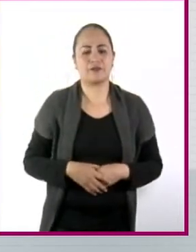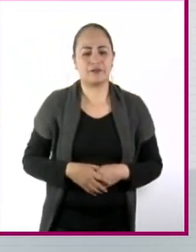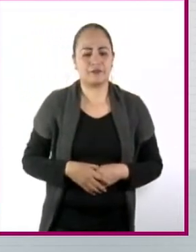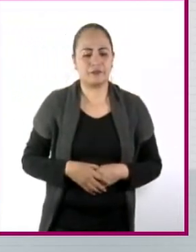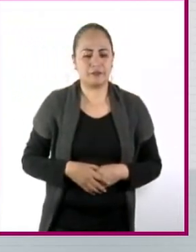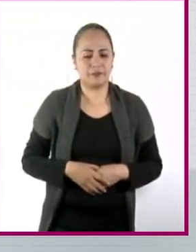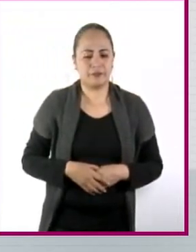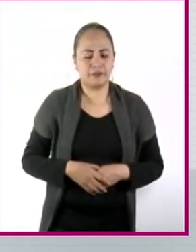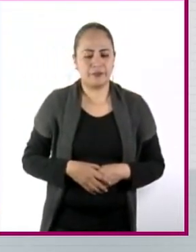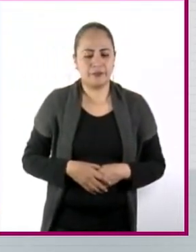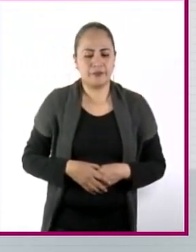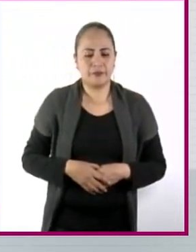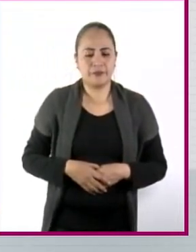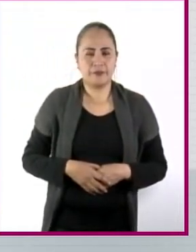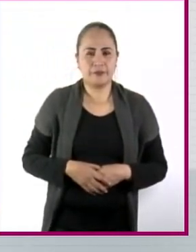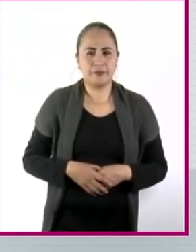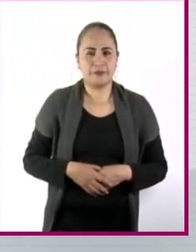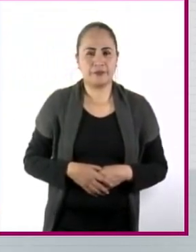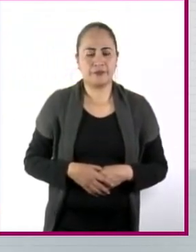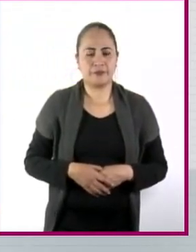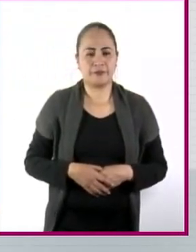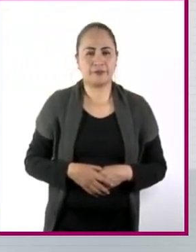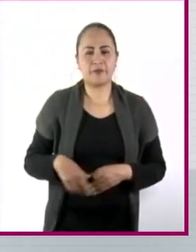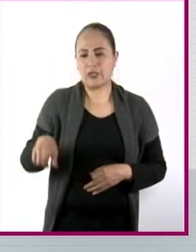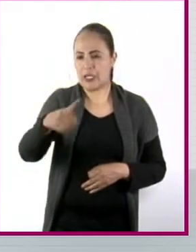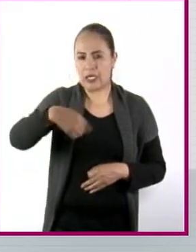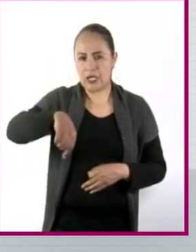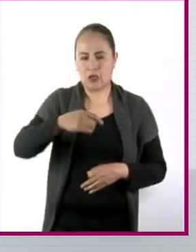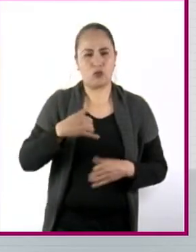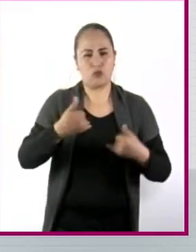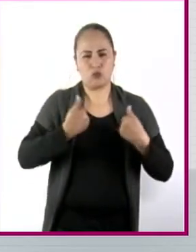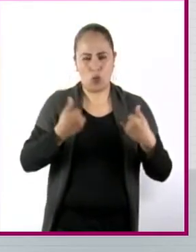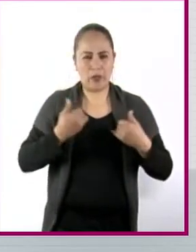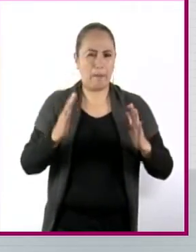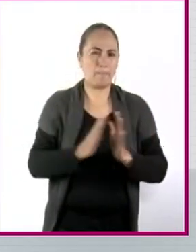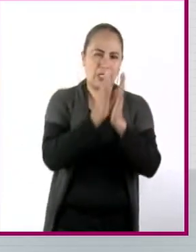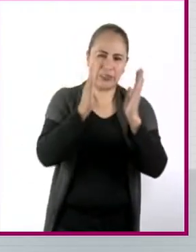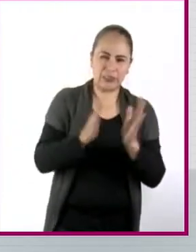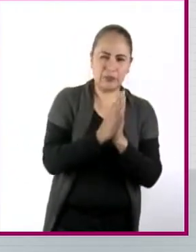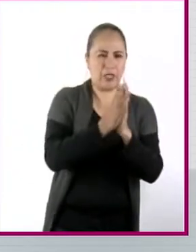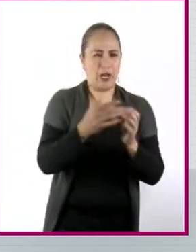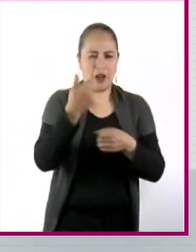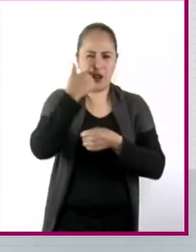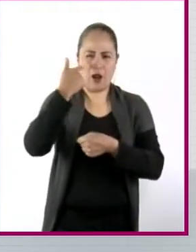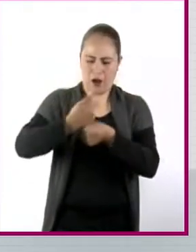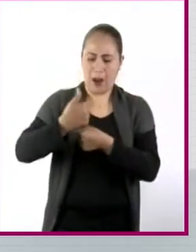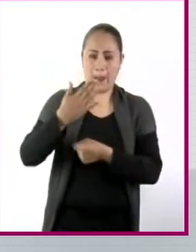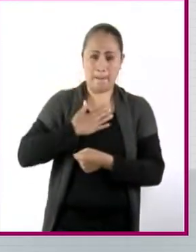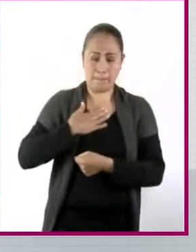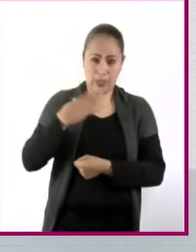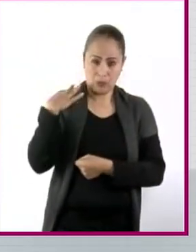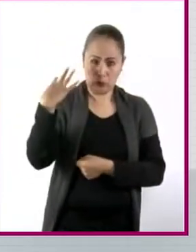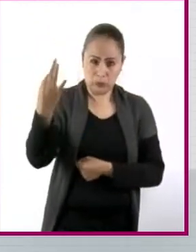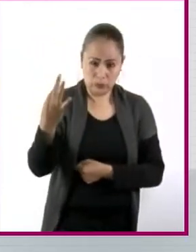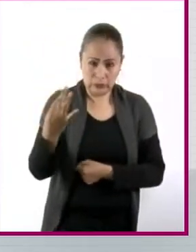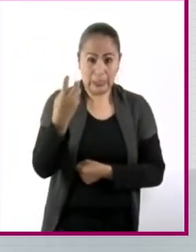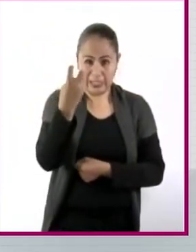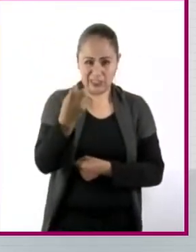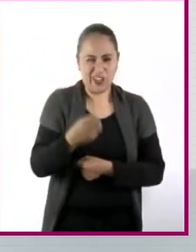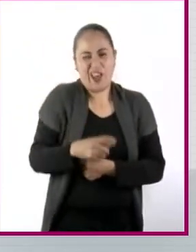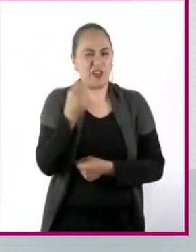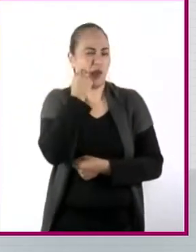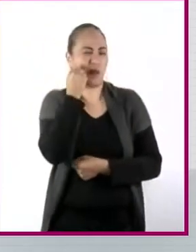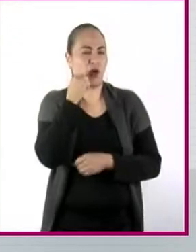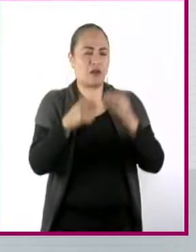estudiantil activa. Porque de alguna manera, pues no cualquiera